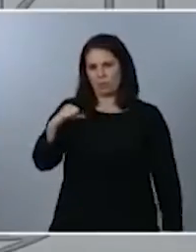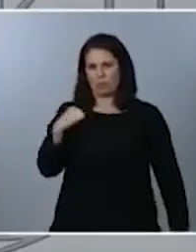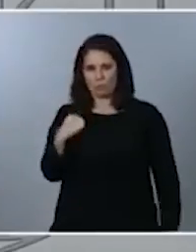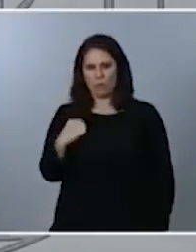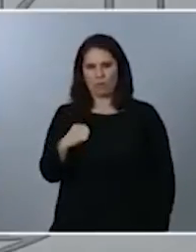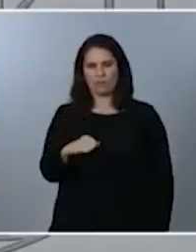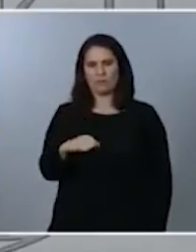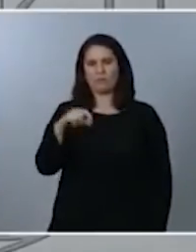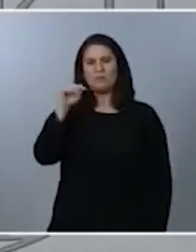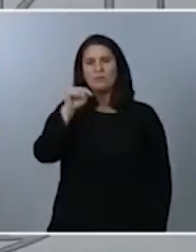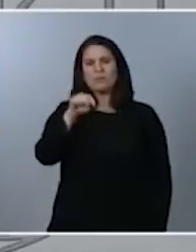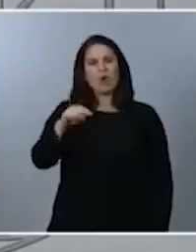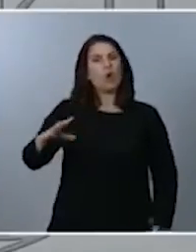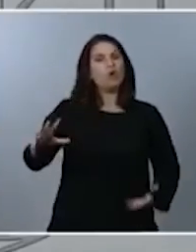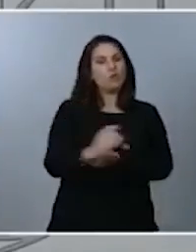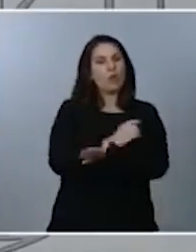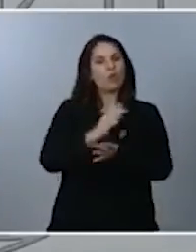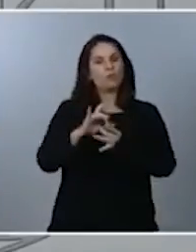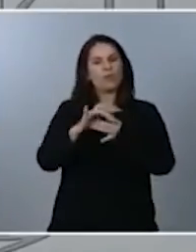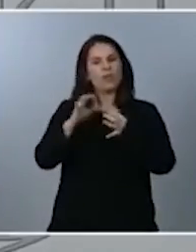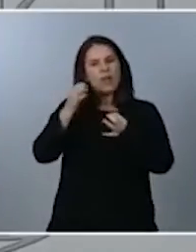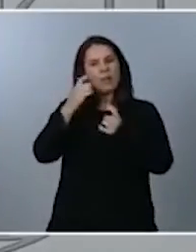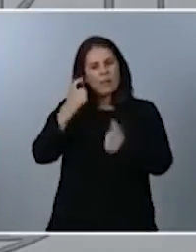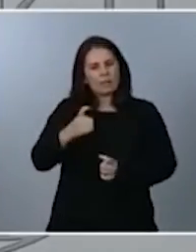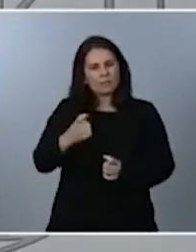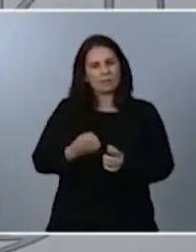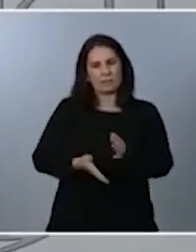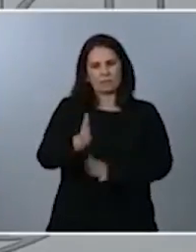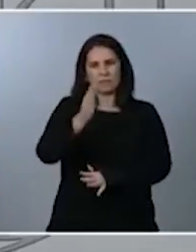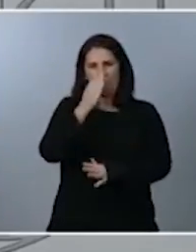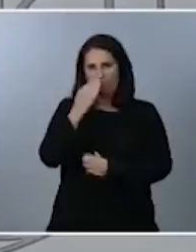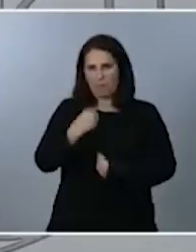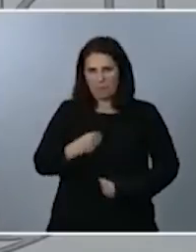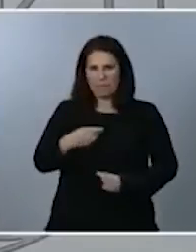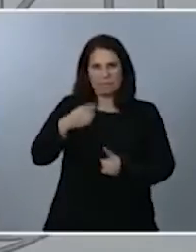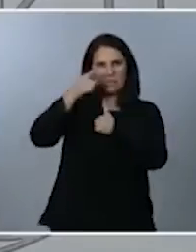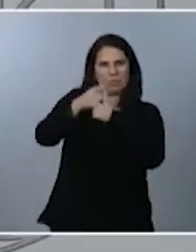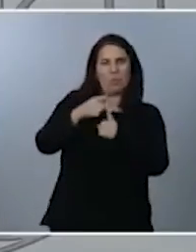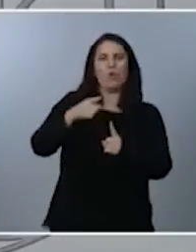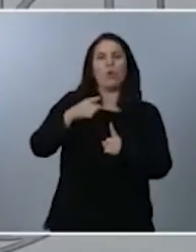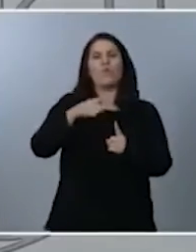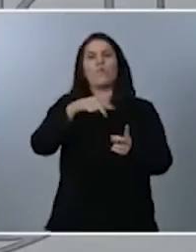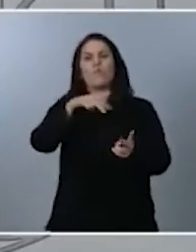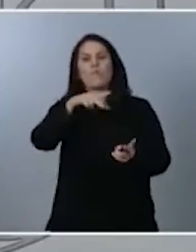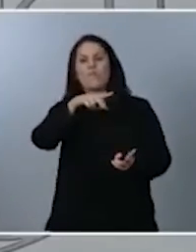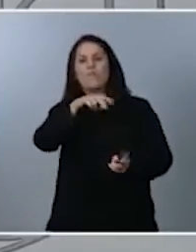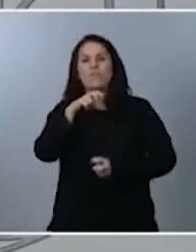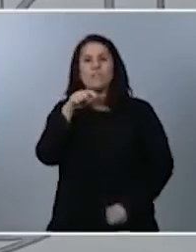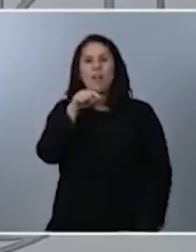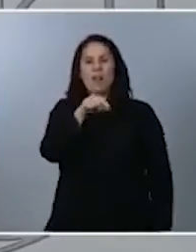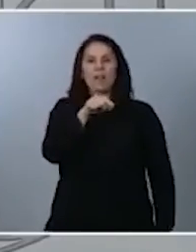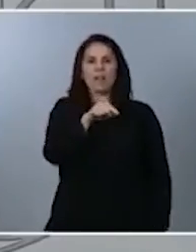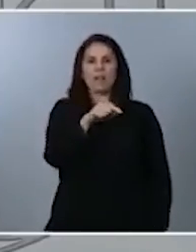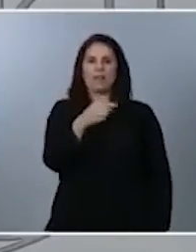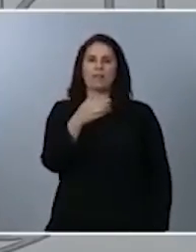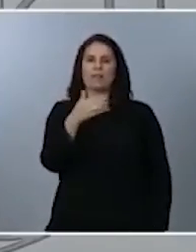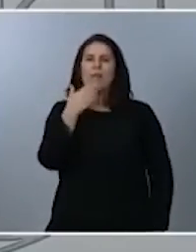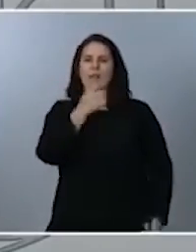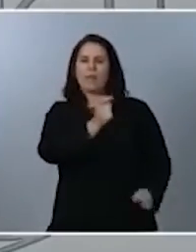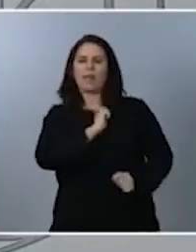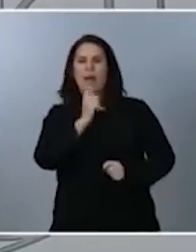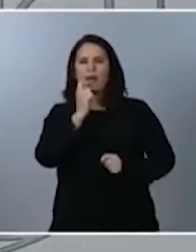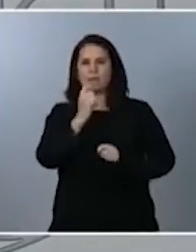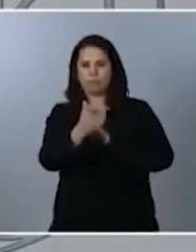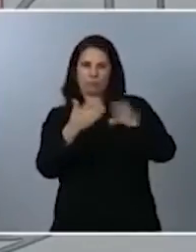rememos en la misma dirección y, por tanto, que la fiscalidad sea un elemento acelerante del proceso de cambio con